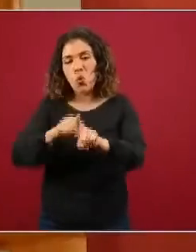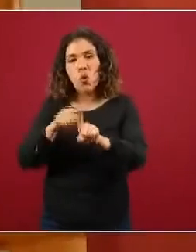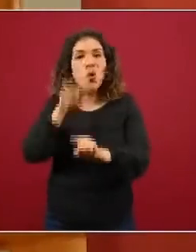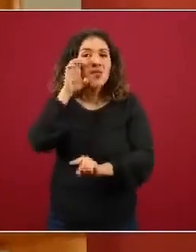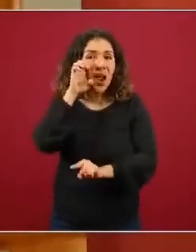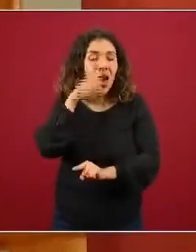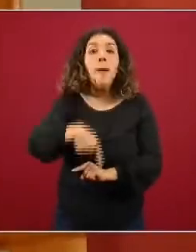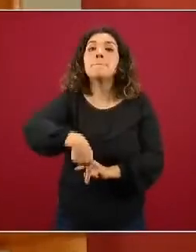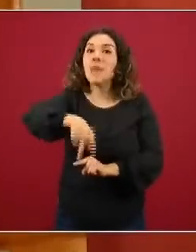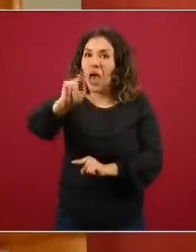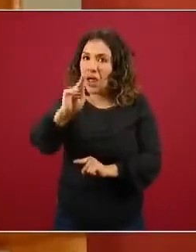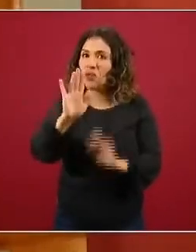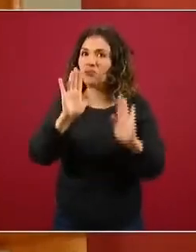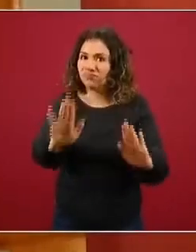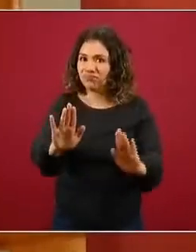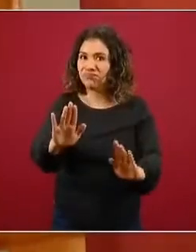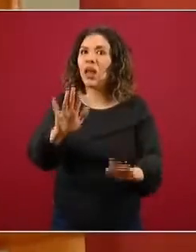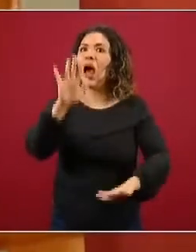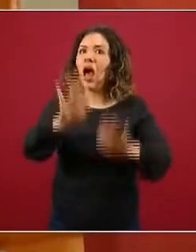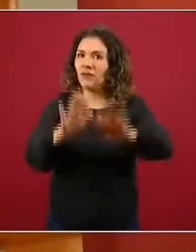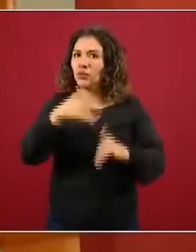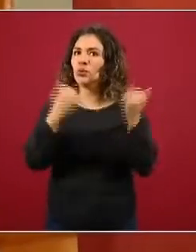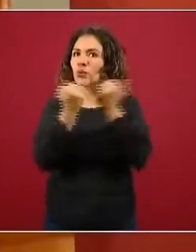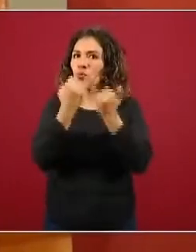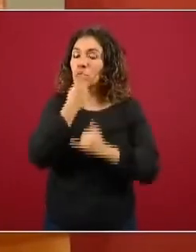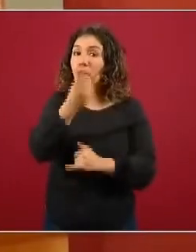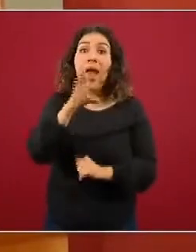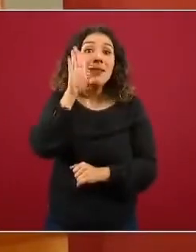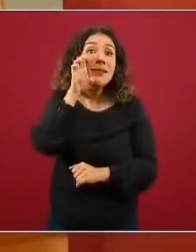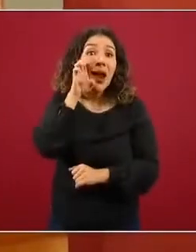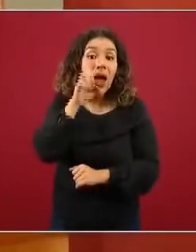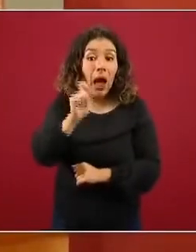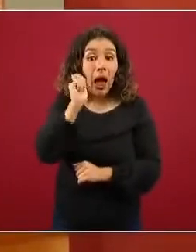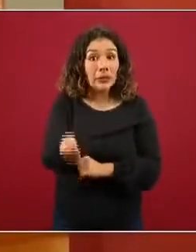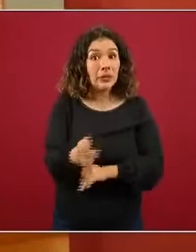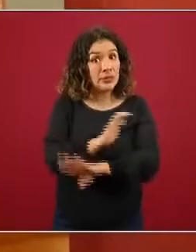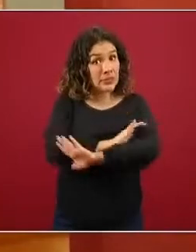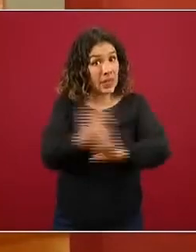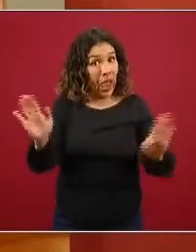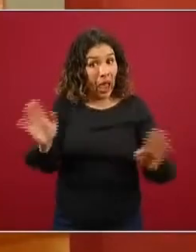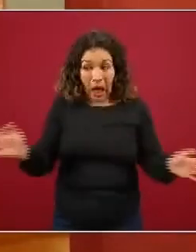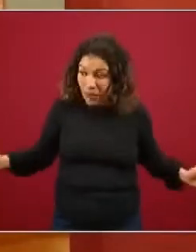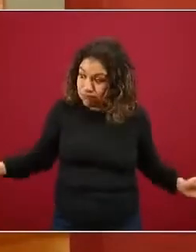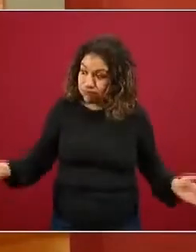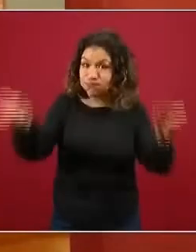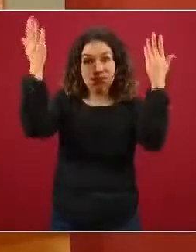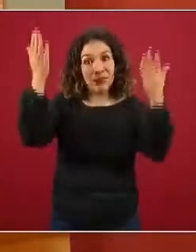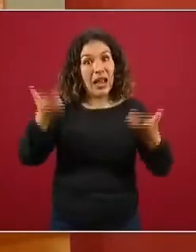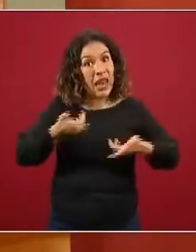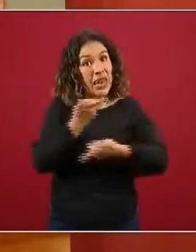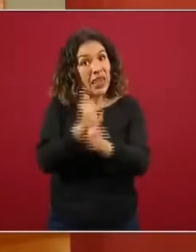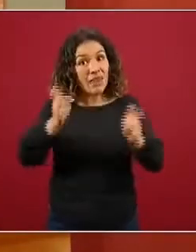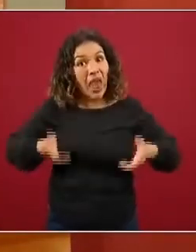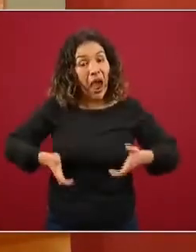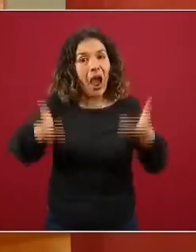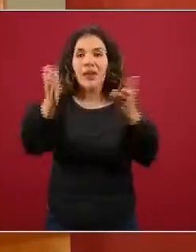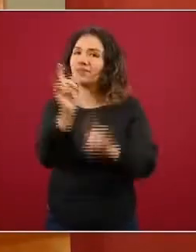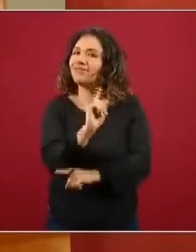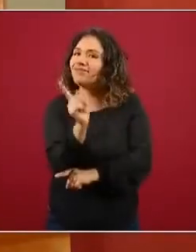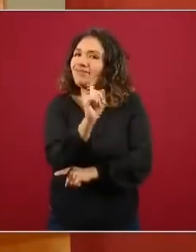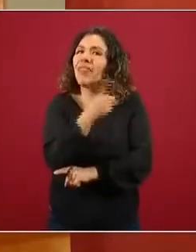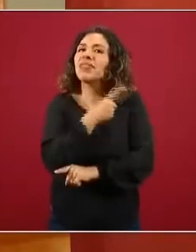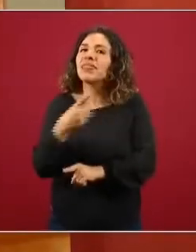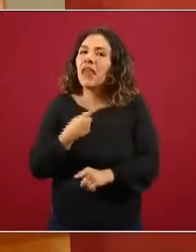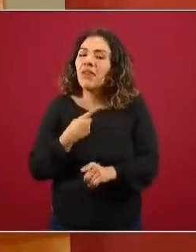ya lo hemos dicho en otras ocasiones, el naranja no significa vámonos todos a la calle, sino que hay que